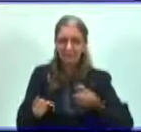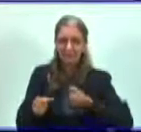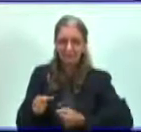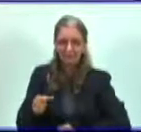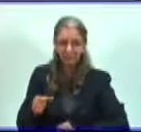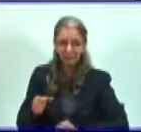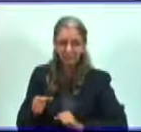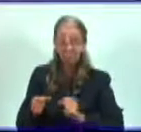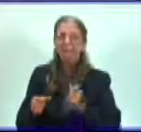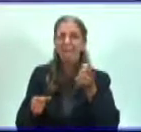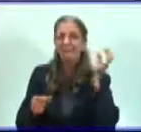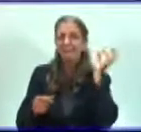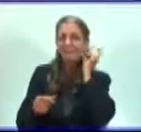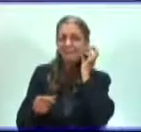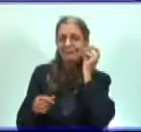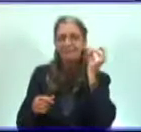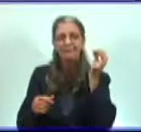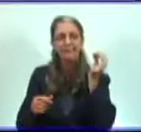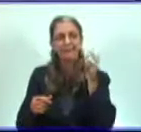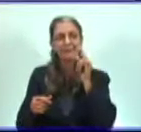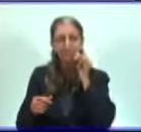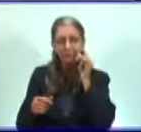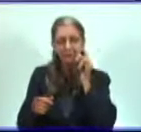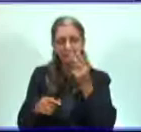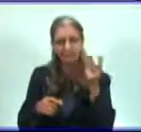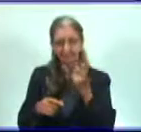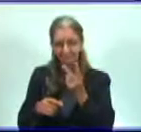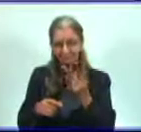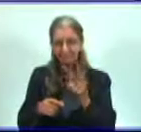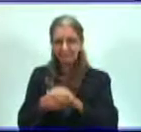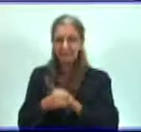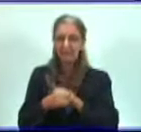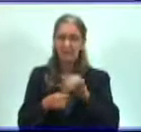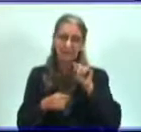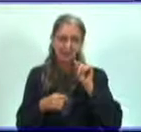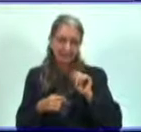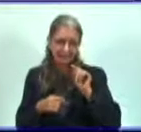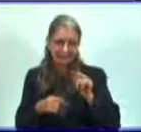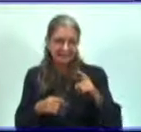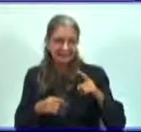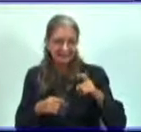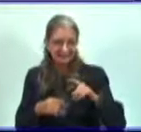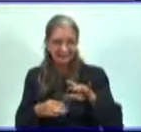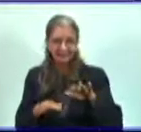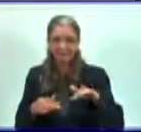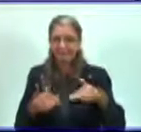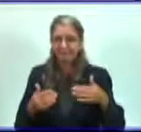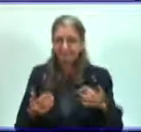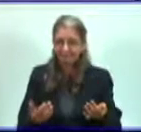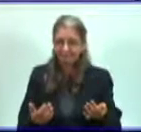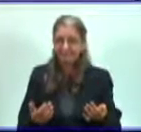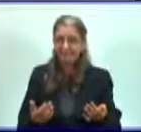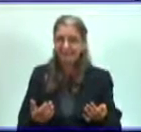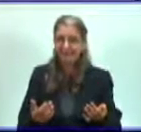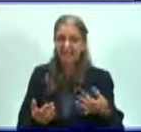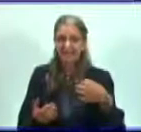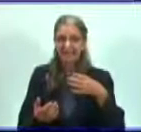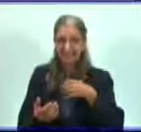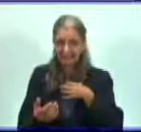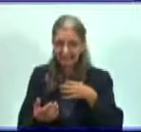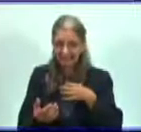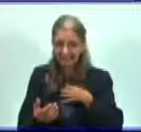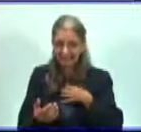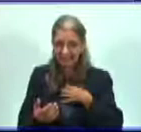tanto masculino como el femenino. Este virus se caracteriza por presentar